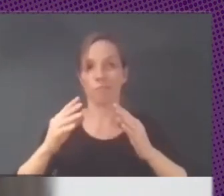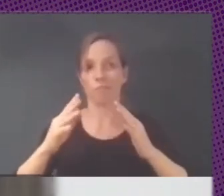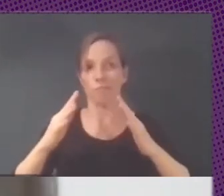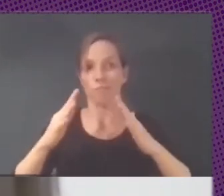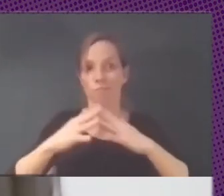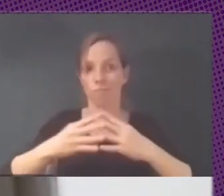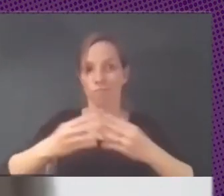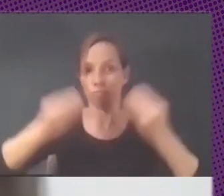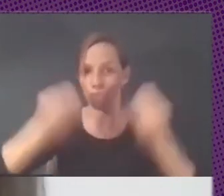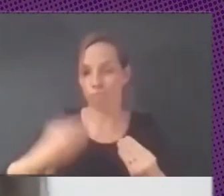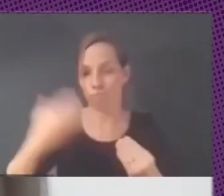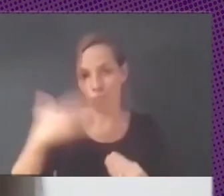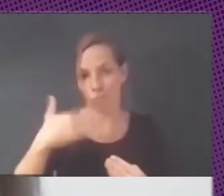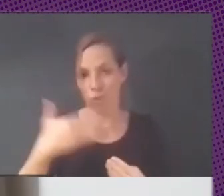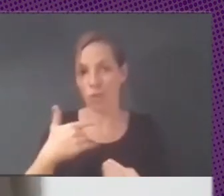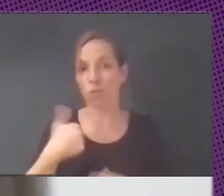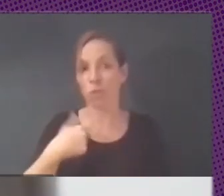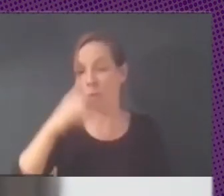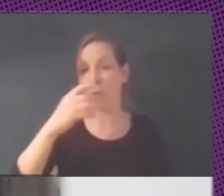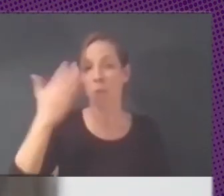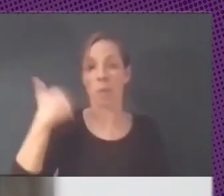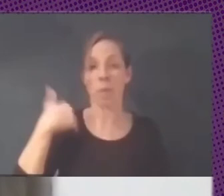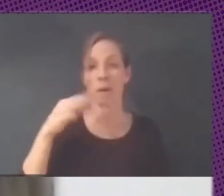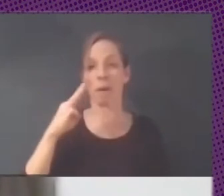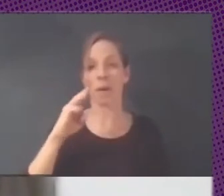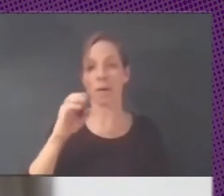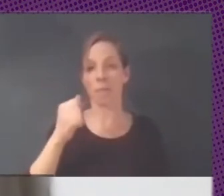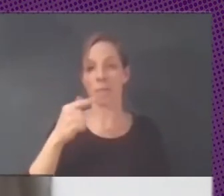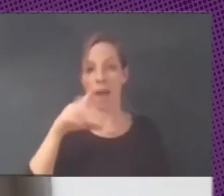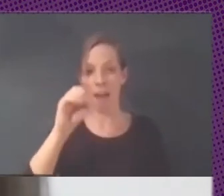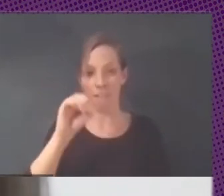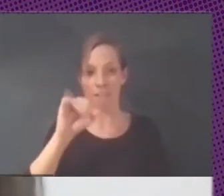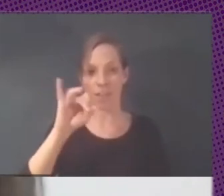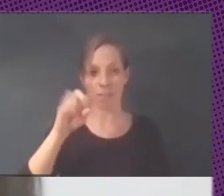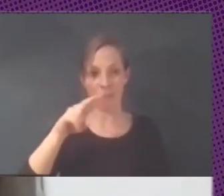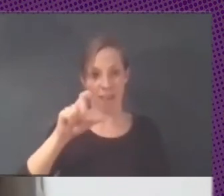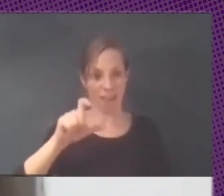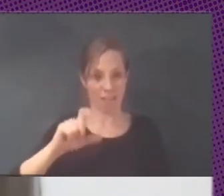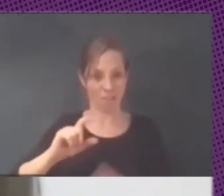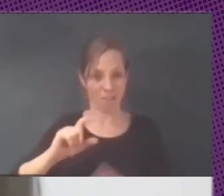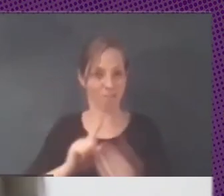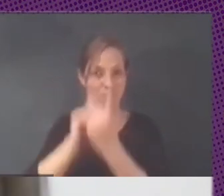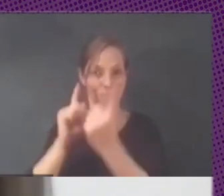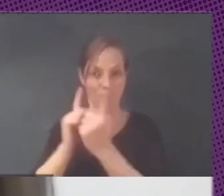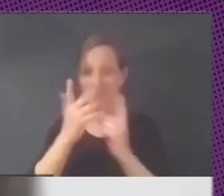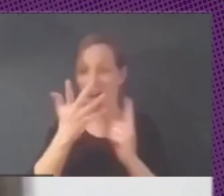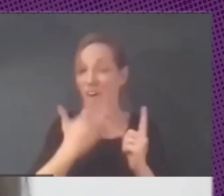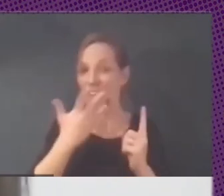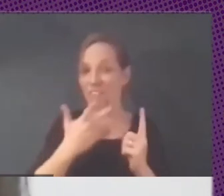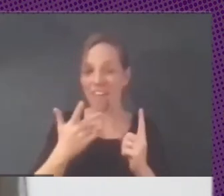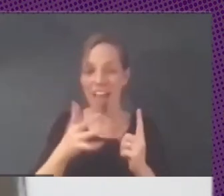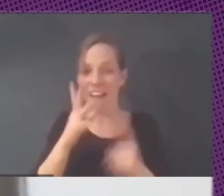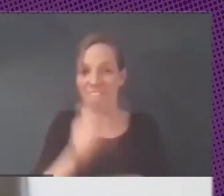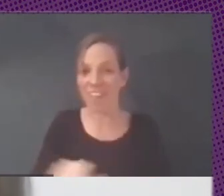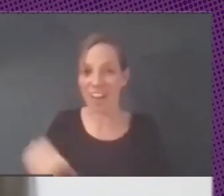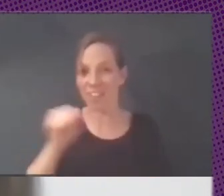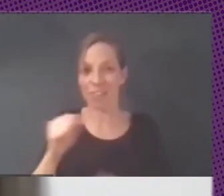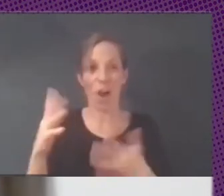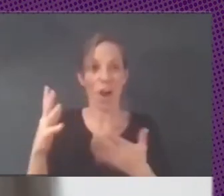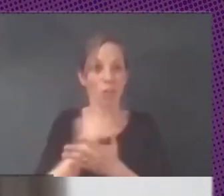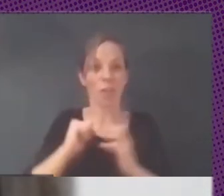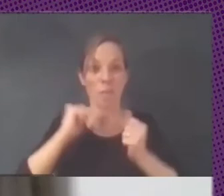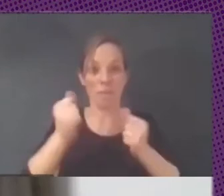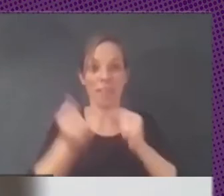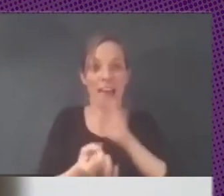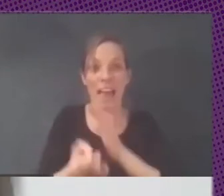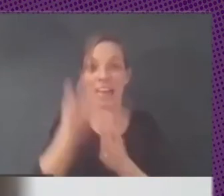yo estaba pensando cuando nos conocimos con Pablo con Ismael era un momento fermental donde estábamos creando todo y